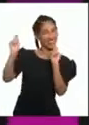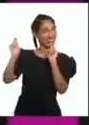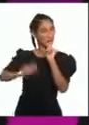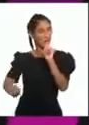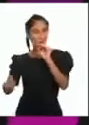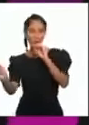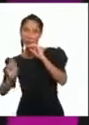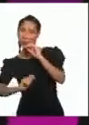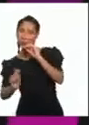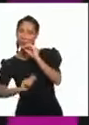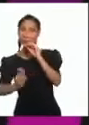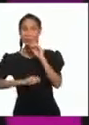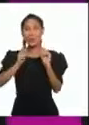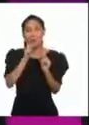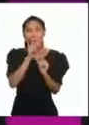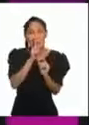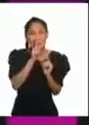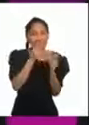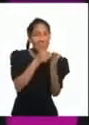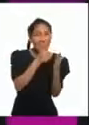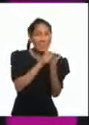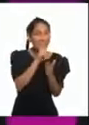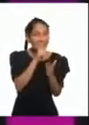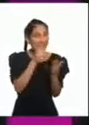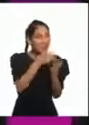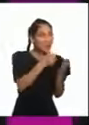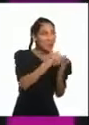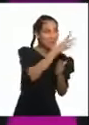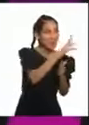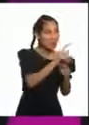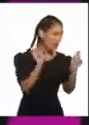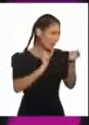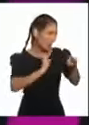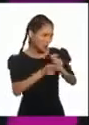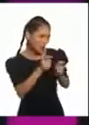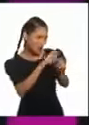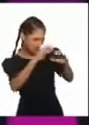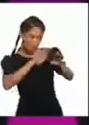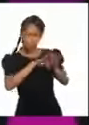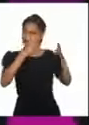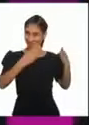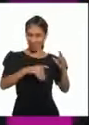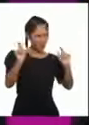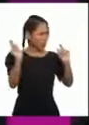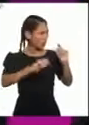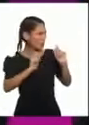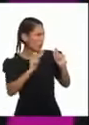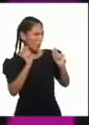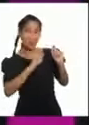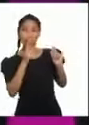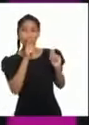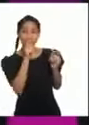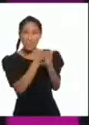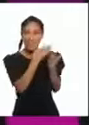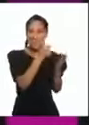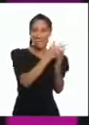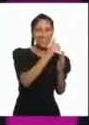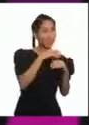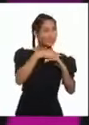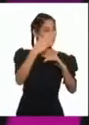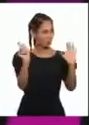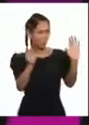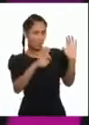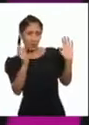compraba un caladito en una de mis familias. Así, así aprendí a tocar en mi cajita. Me conseguía. Cuando hay una